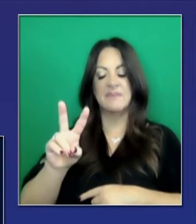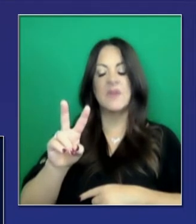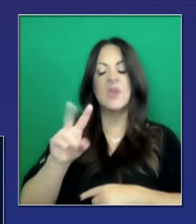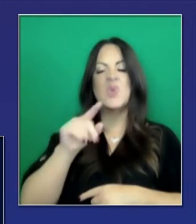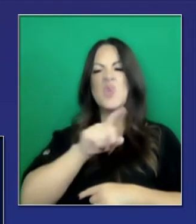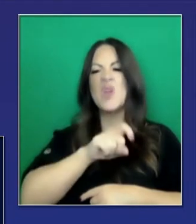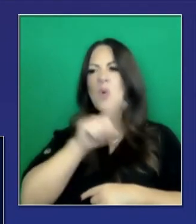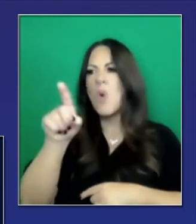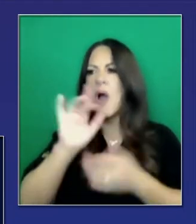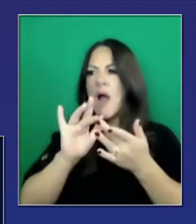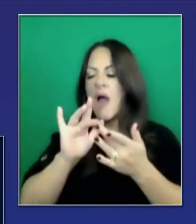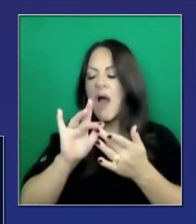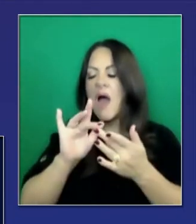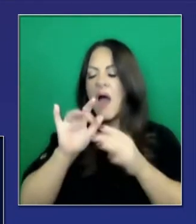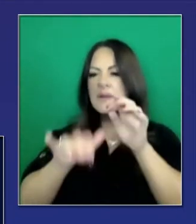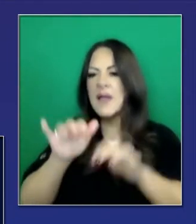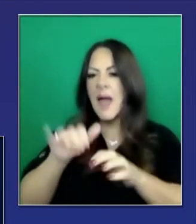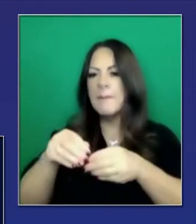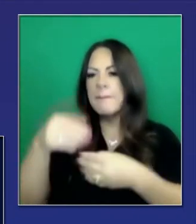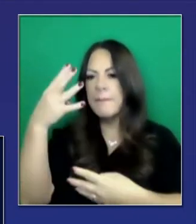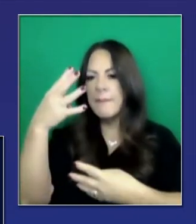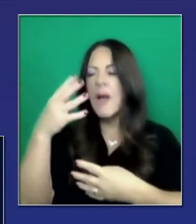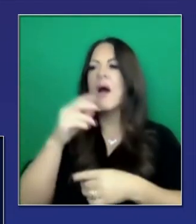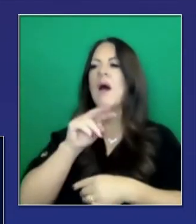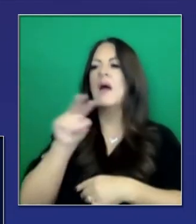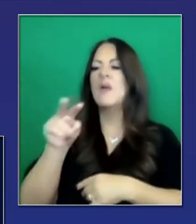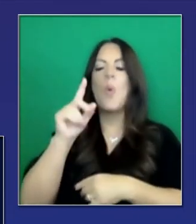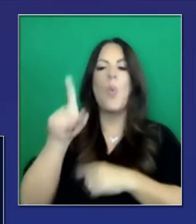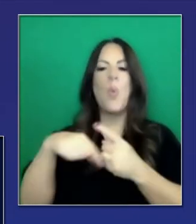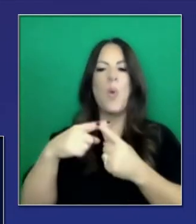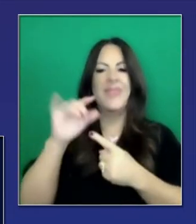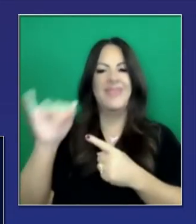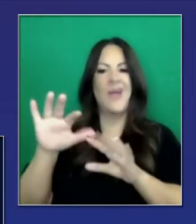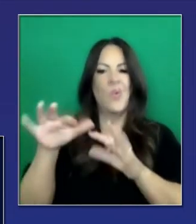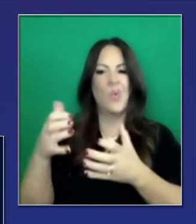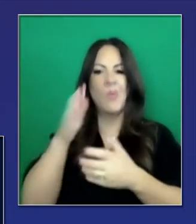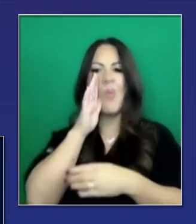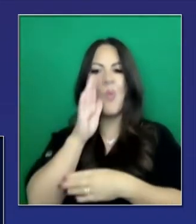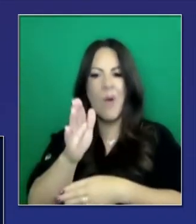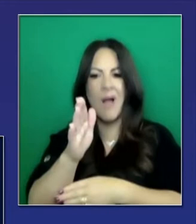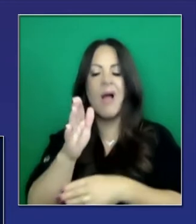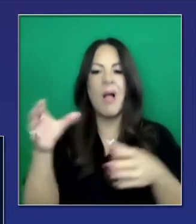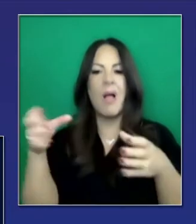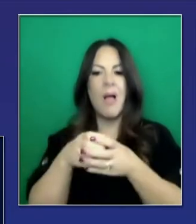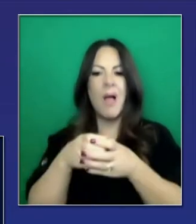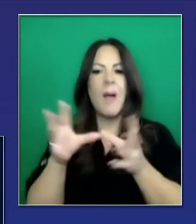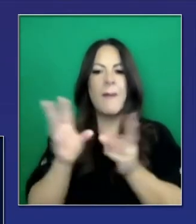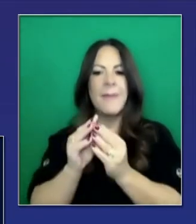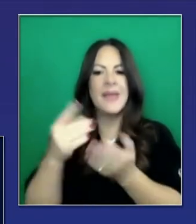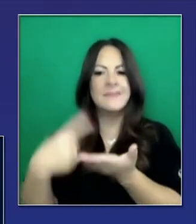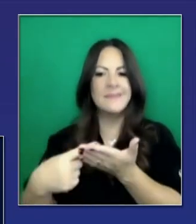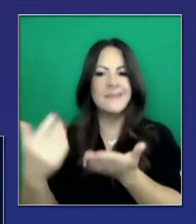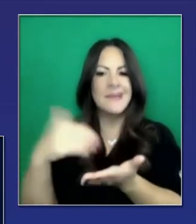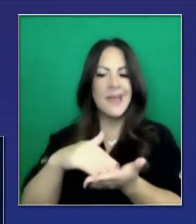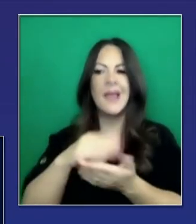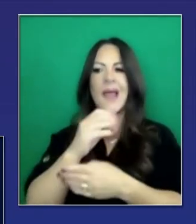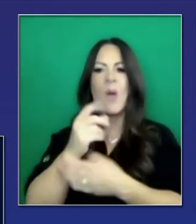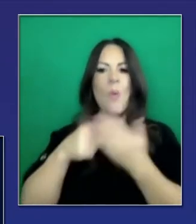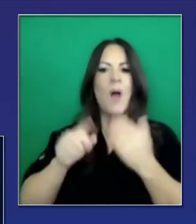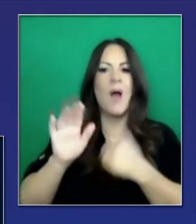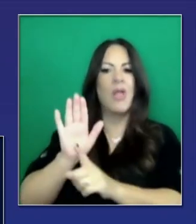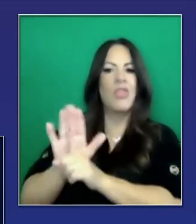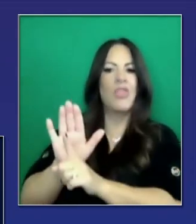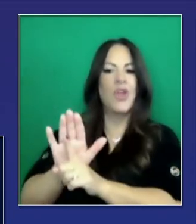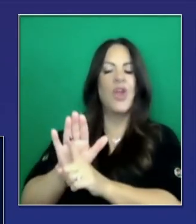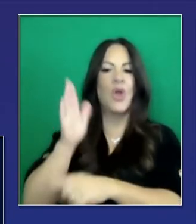serán los próximos grupos de la comunidad. Y ese equipo de trabajo hará su presentación. Y usted tendrá una impresión de cómo